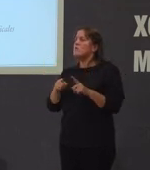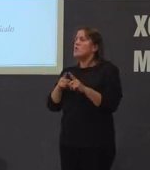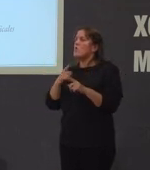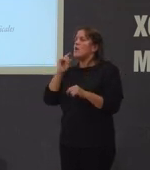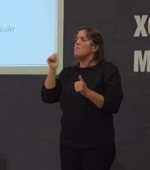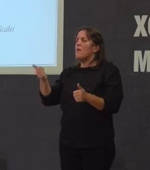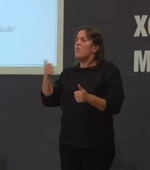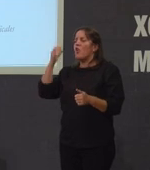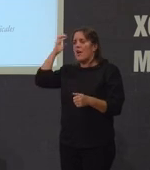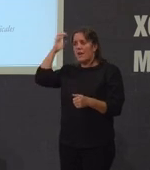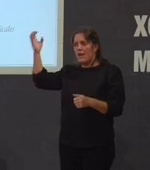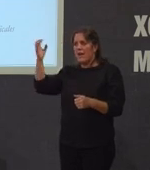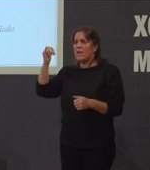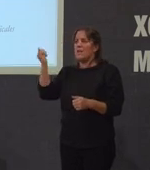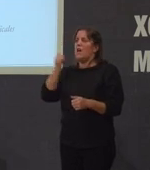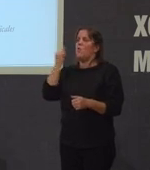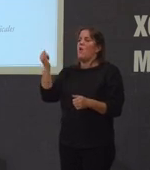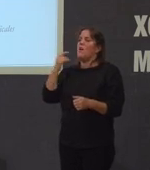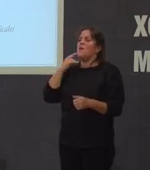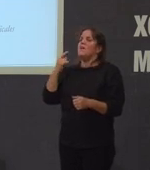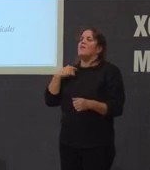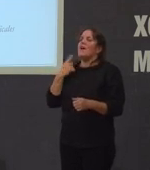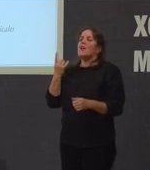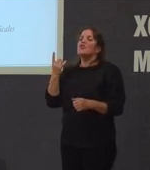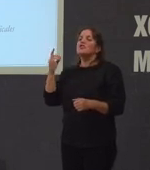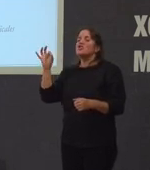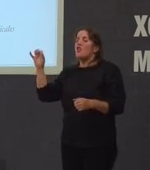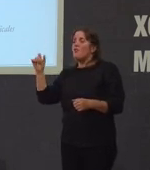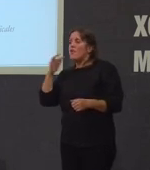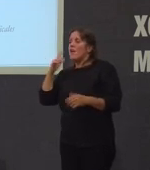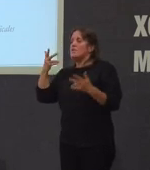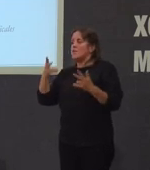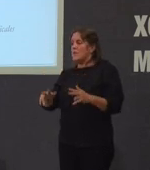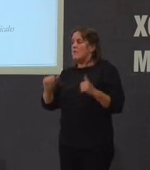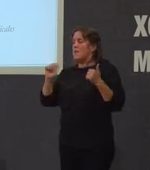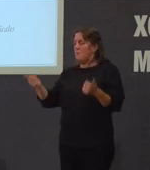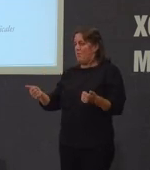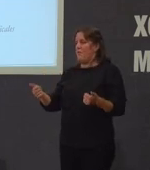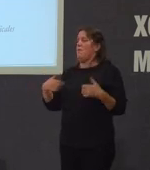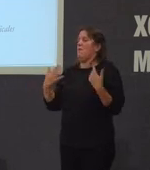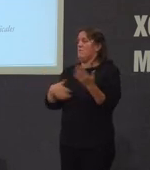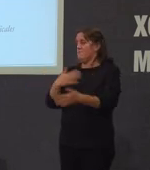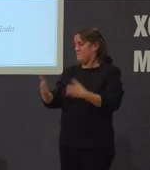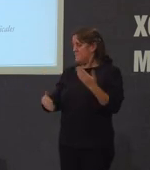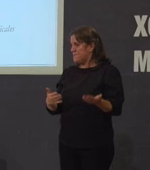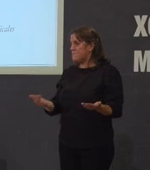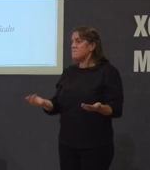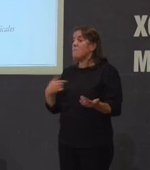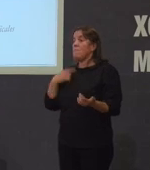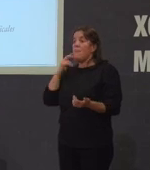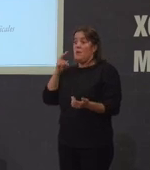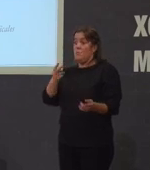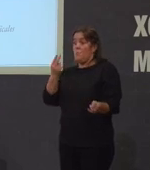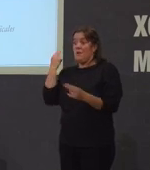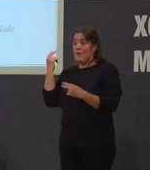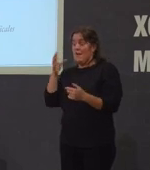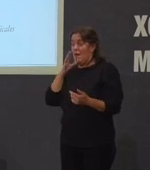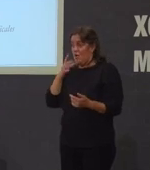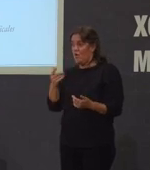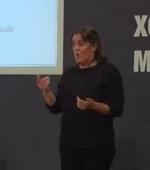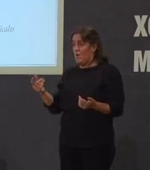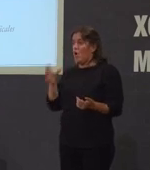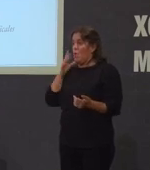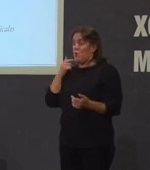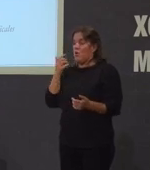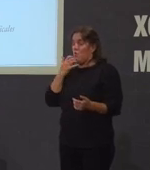a ir Juan Carlos e Sofía por suposto entón sentábanse e empezaba o rollo entón como ides ver ahora todo porque